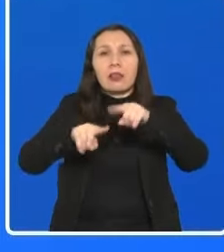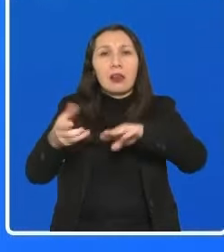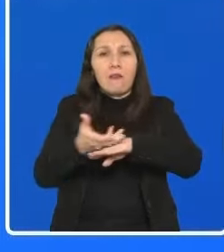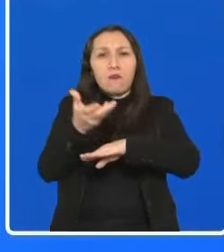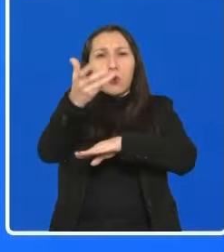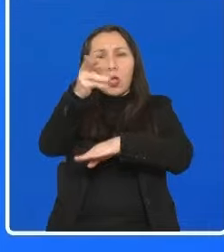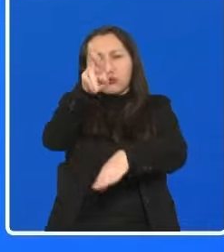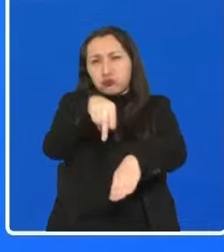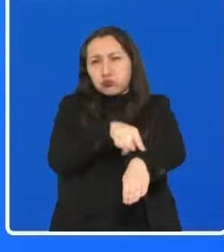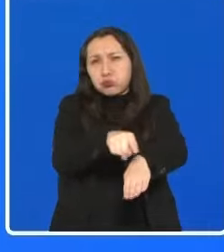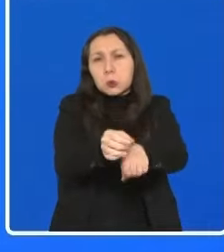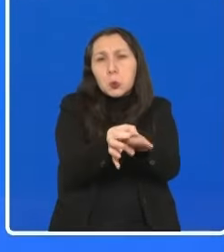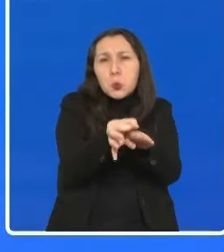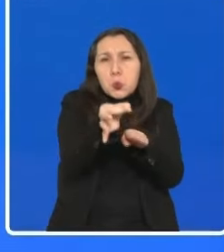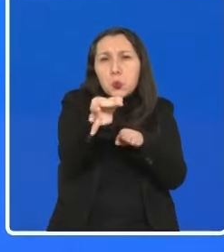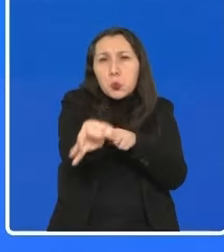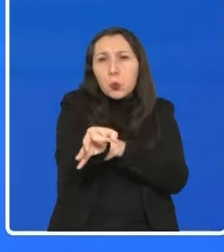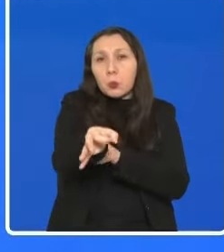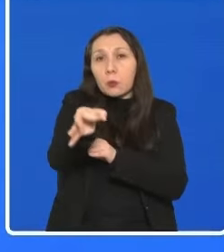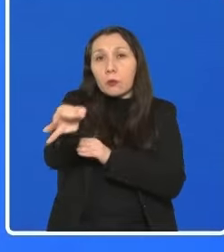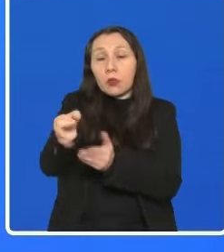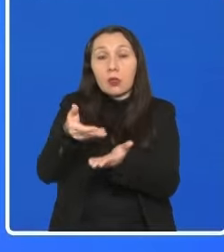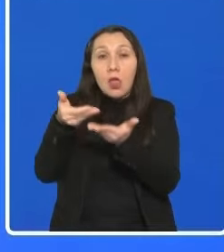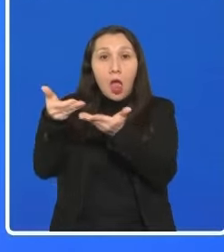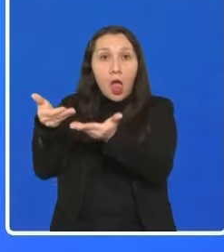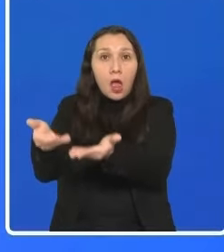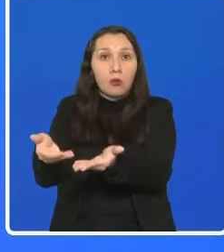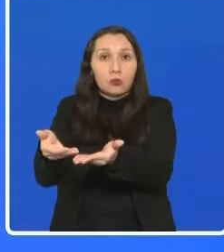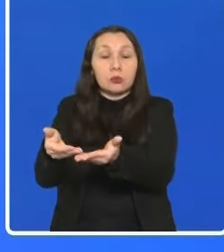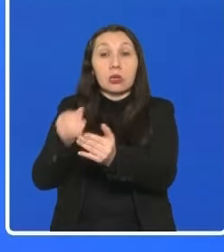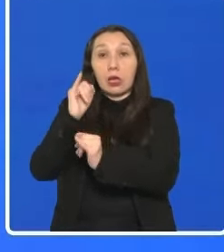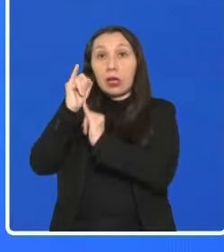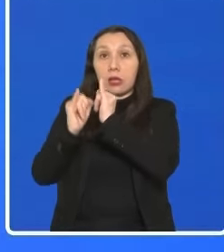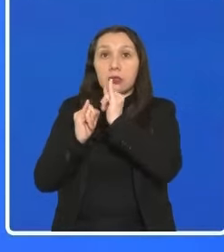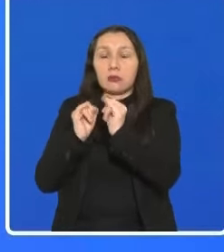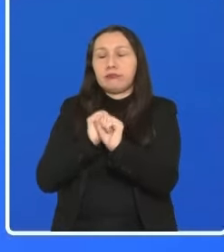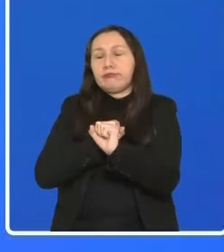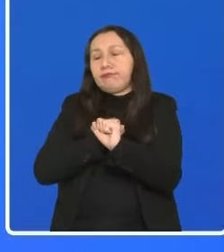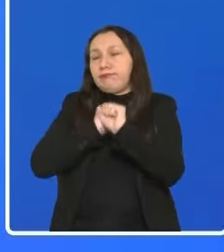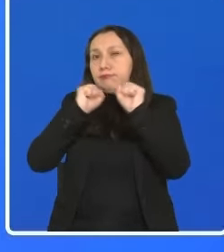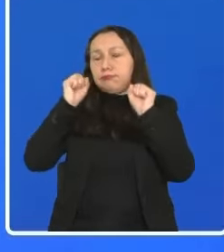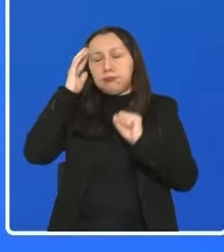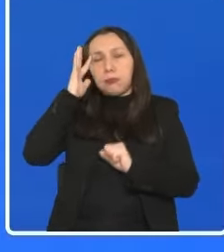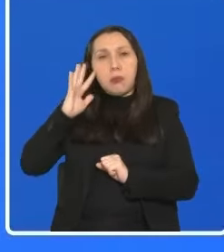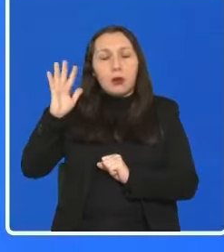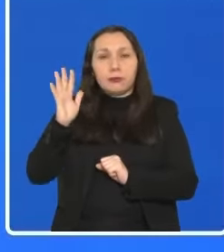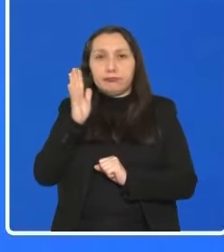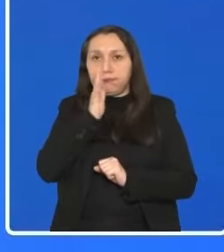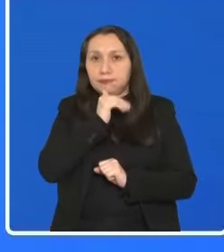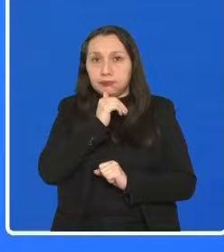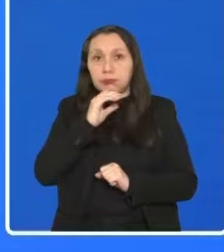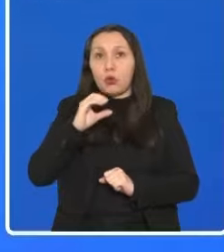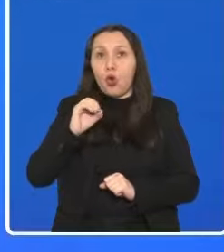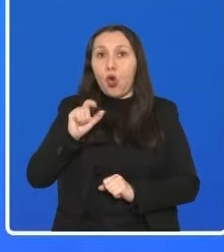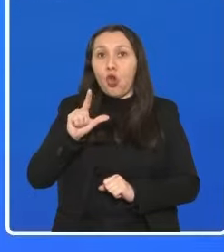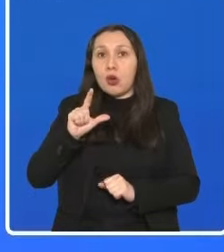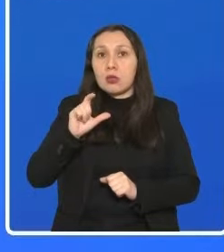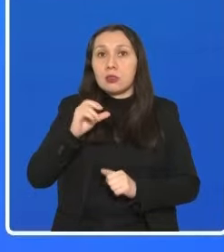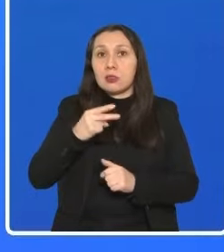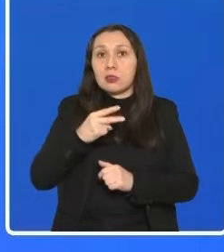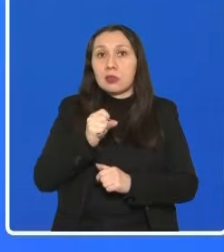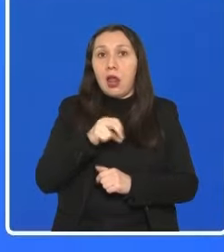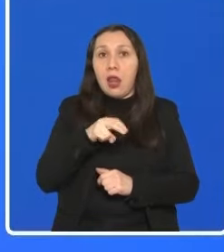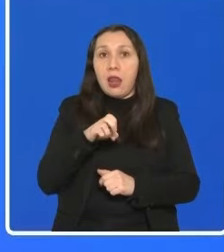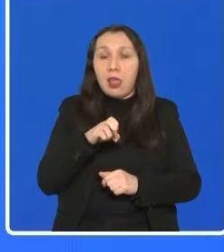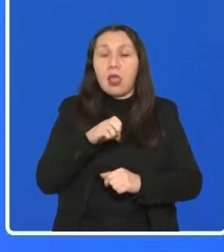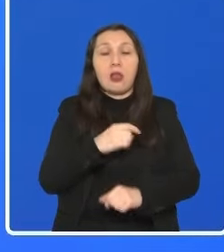poblados en donde hasta el día de hoy tener internet es algo inimaginable. En Colchane, en donde